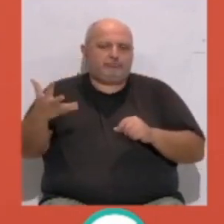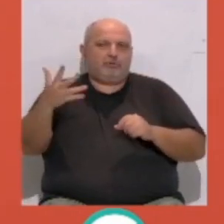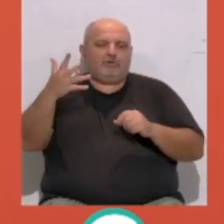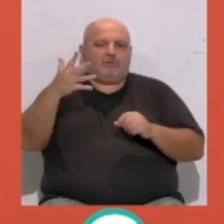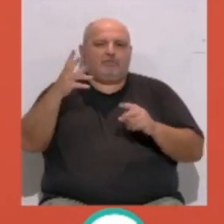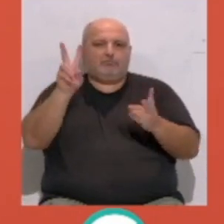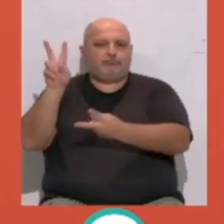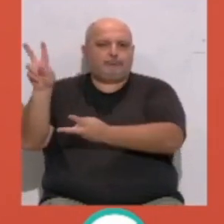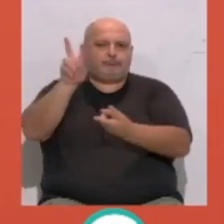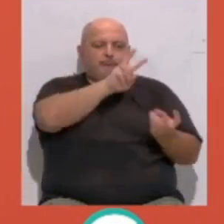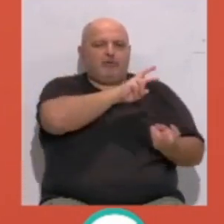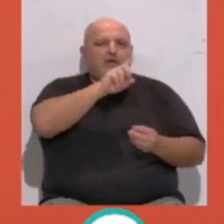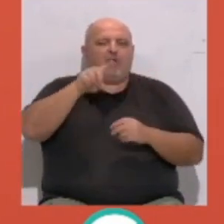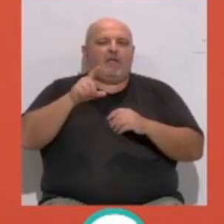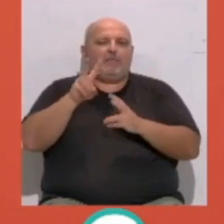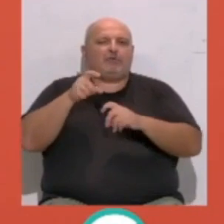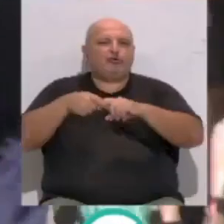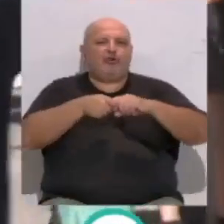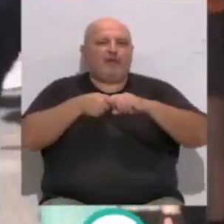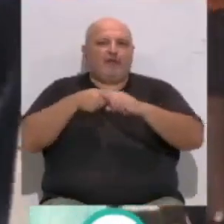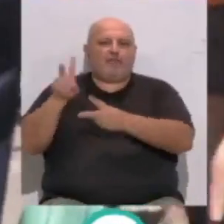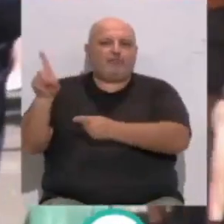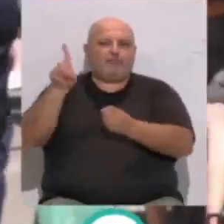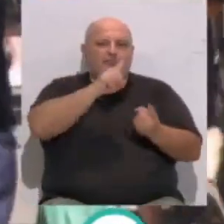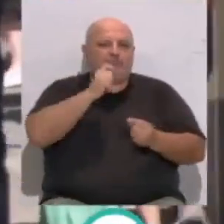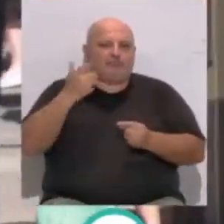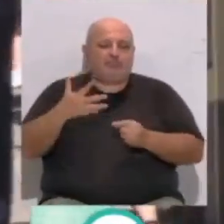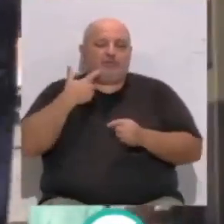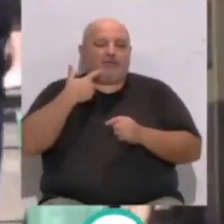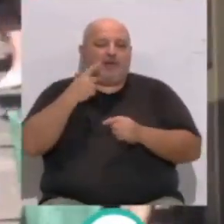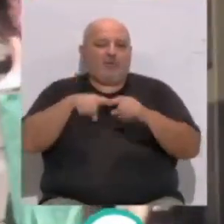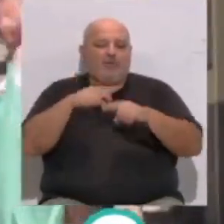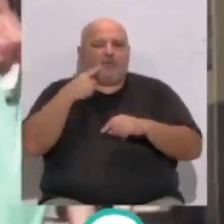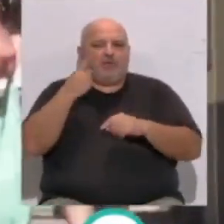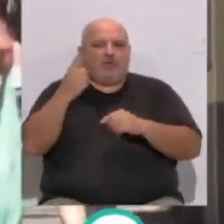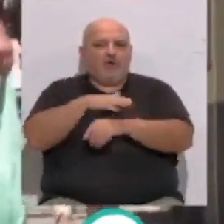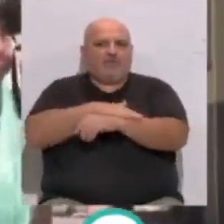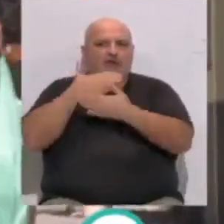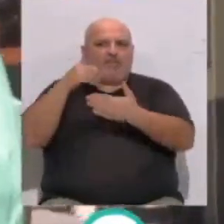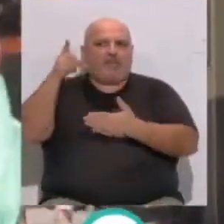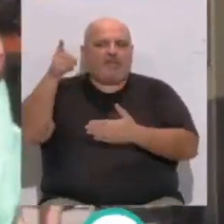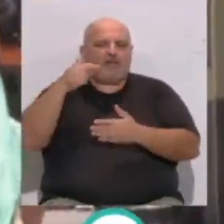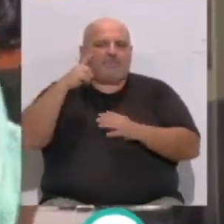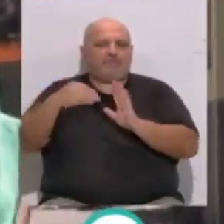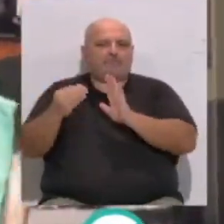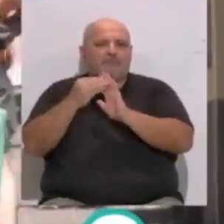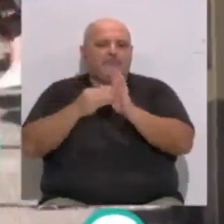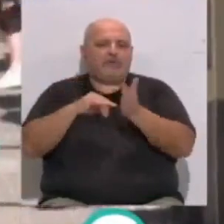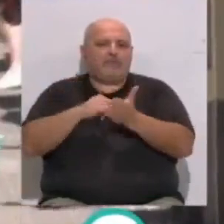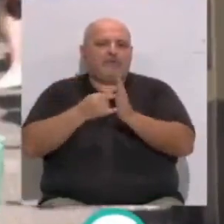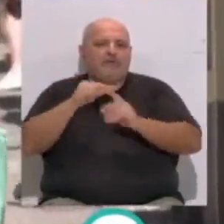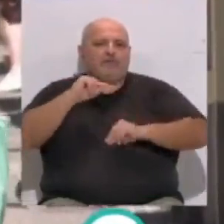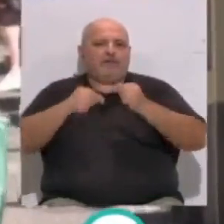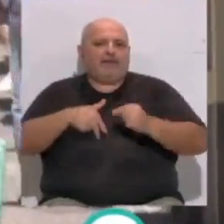o el impuesto temporal solidario a las grandes fortunas. Ortega ha aplaudido estas medidas del Gobierno que se ven recogidas en el proyecto de